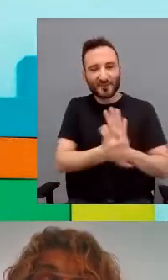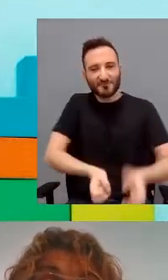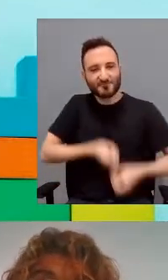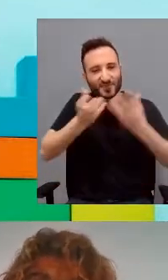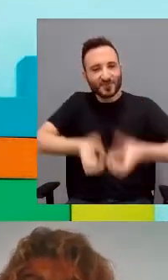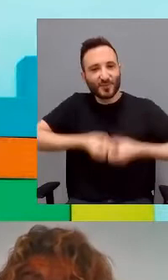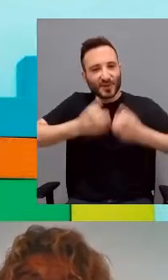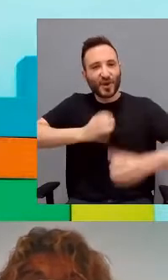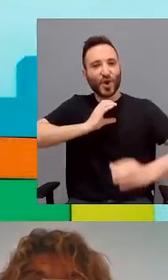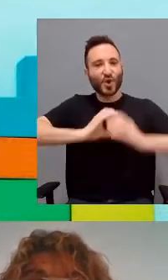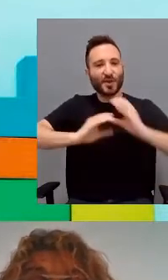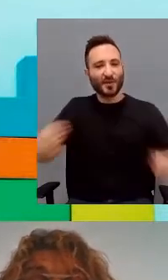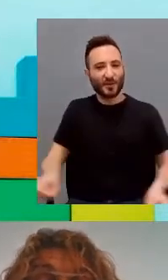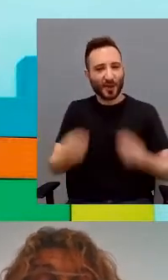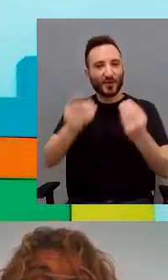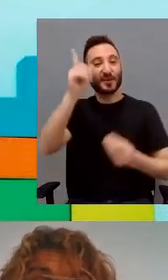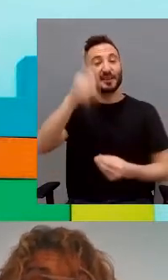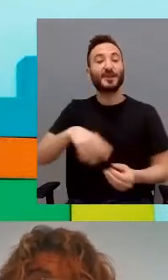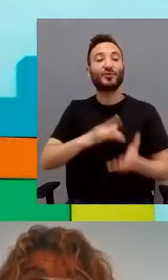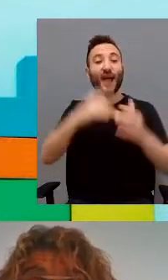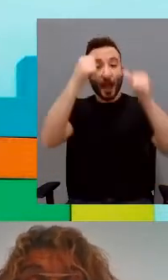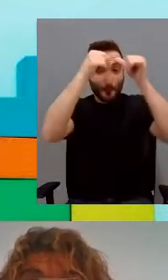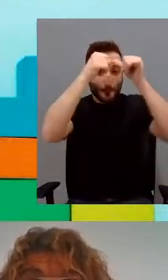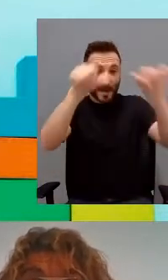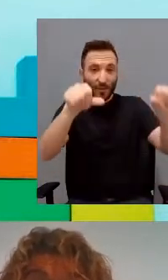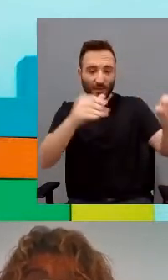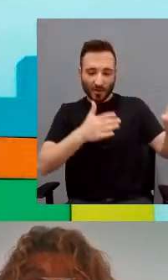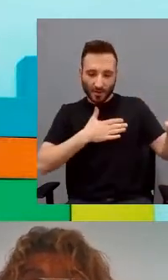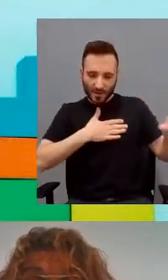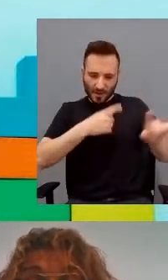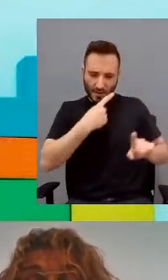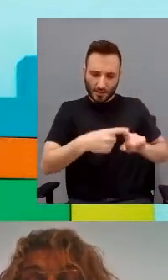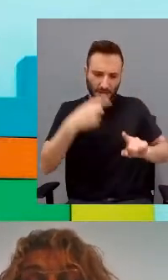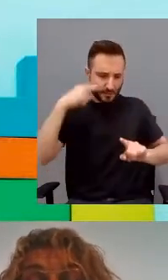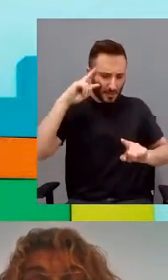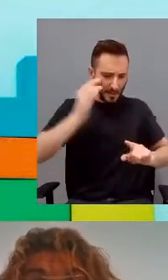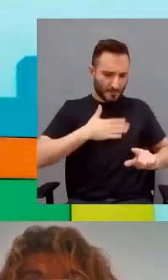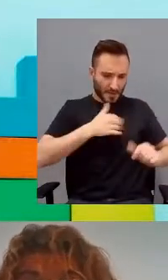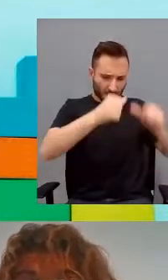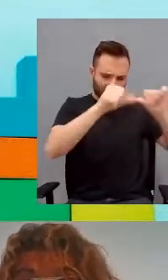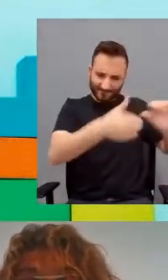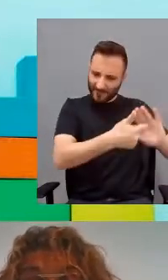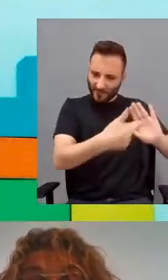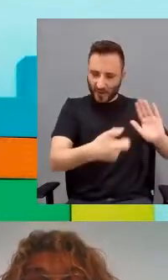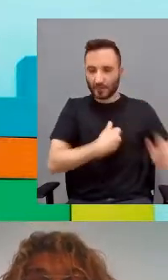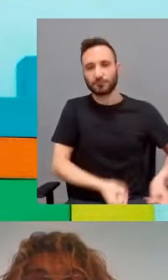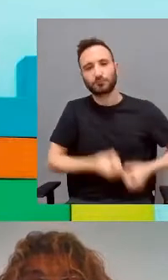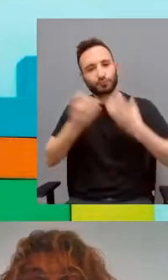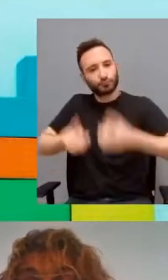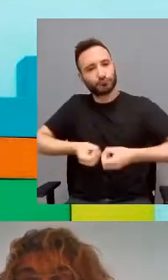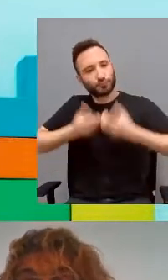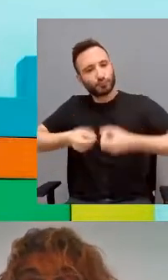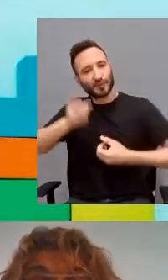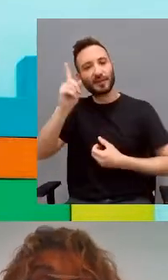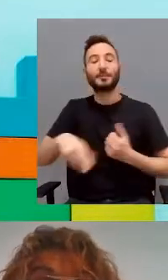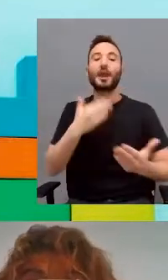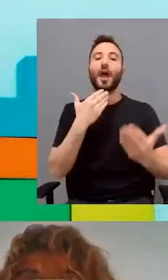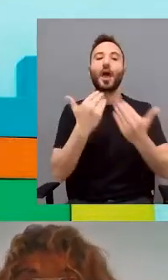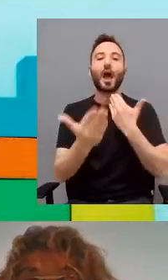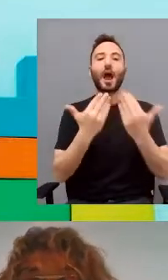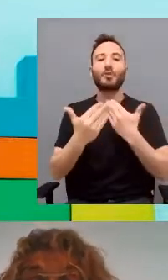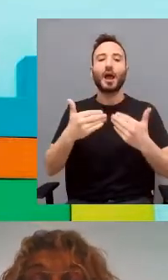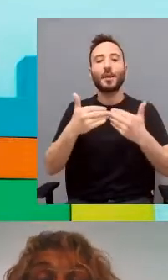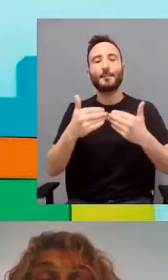disminución del prejuicio de compartir sus propias experiencias. Ofrece la posibilidad de una conversación con mucha más